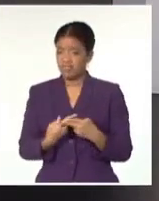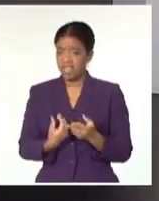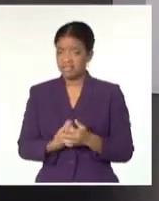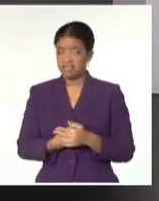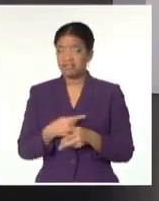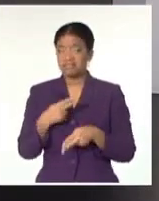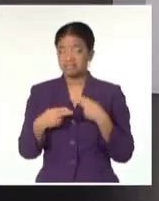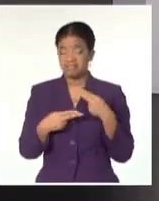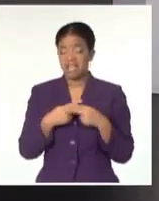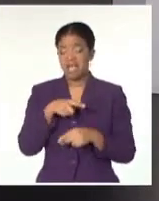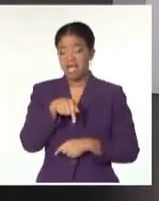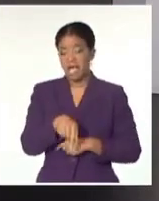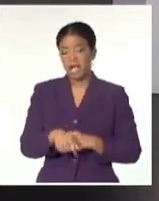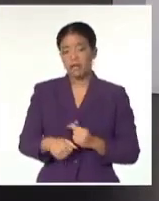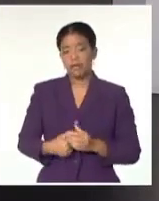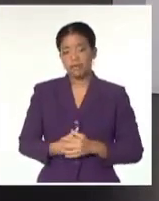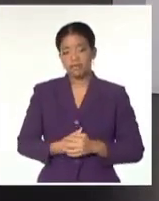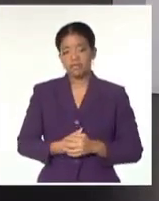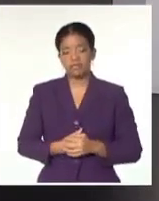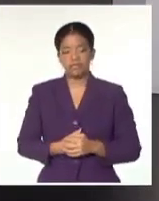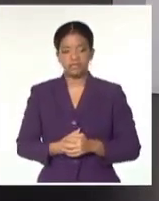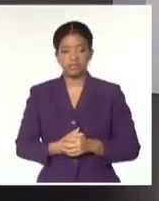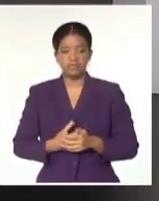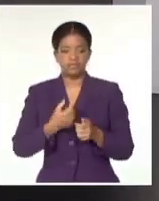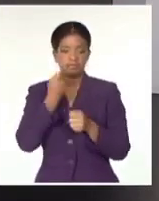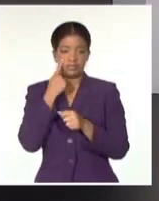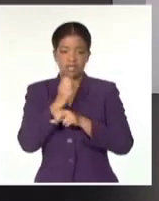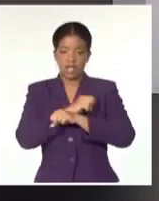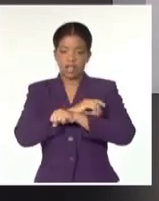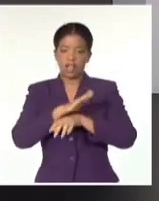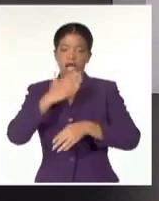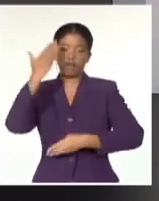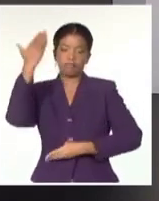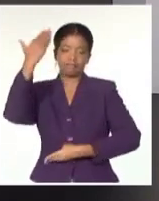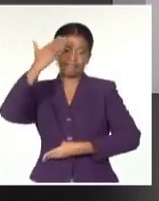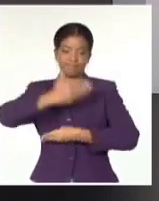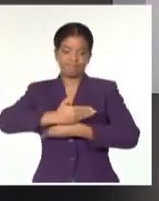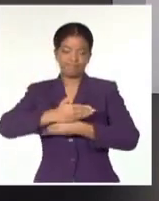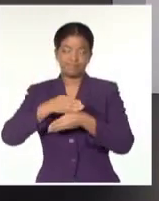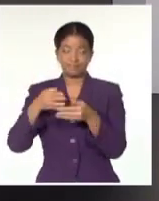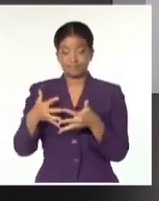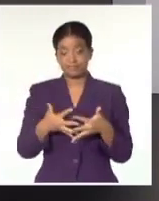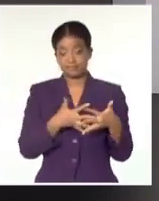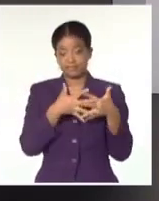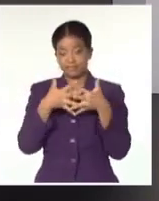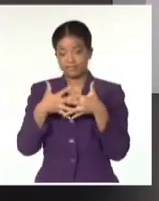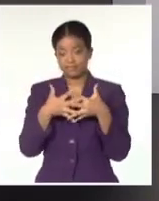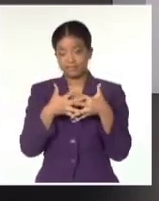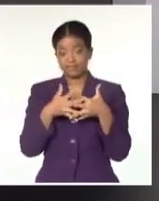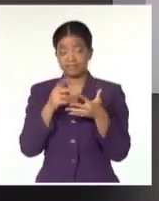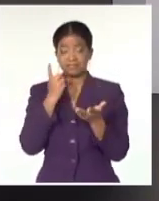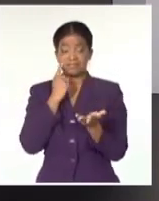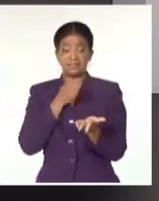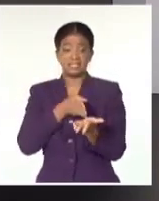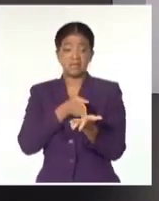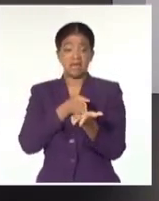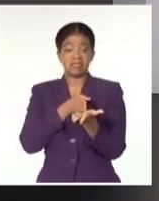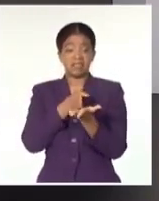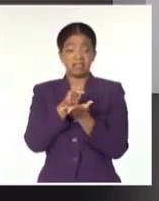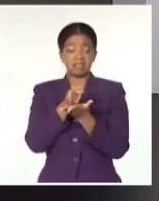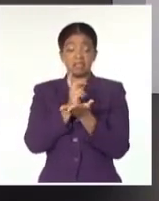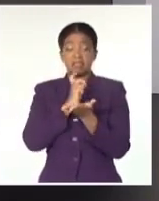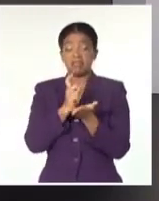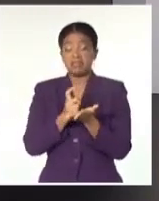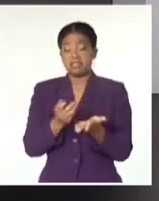ahora cuando cada vez es más claro que el bloqueo que viene de ese país sigue siendo el principal obstáculo para el desarrollo